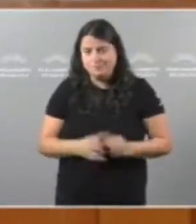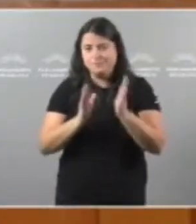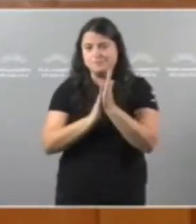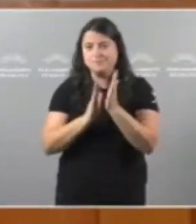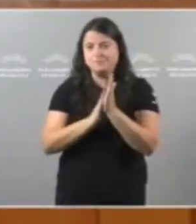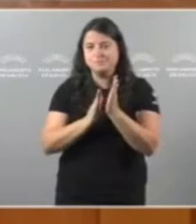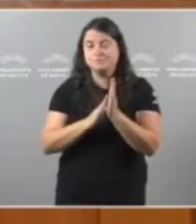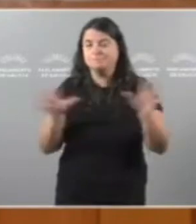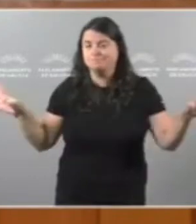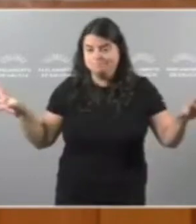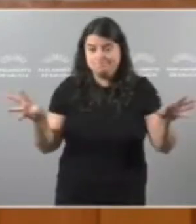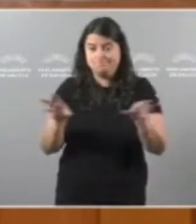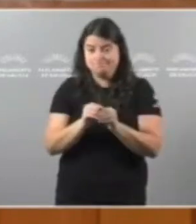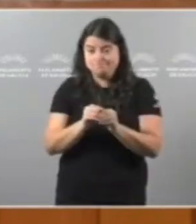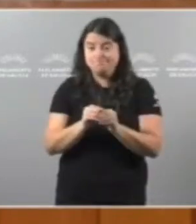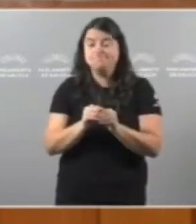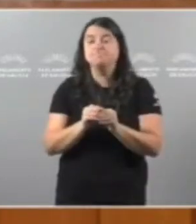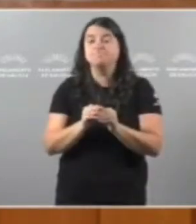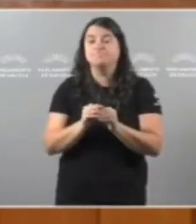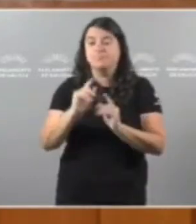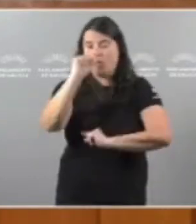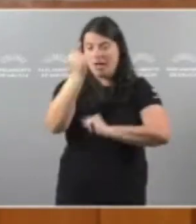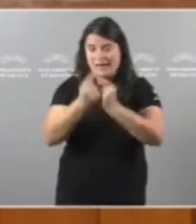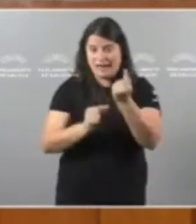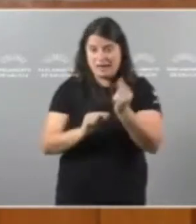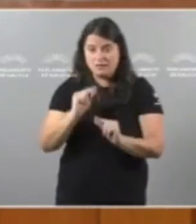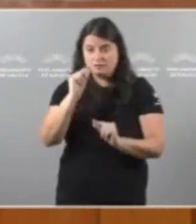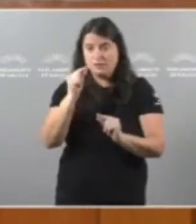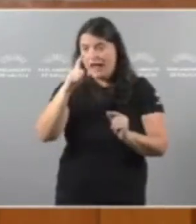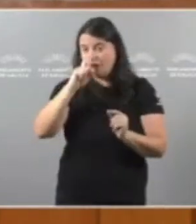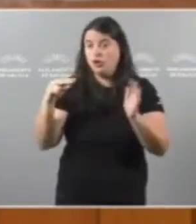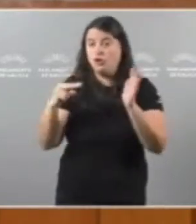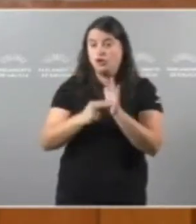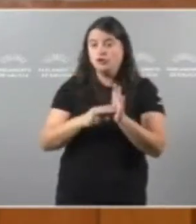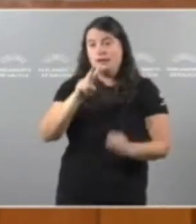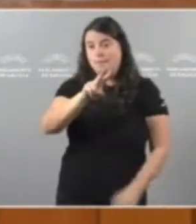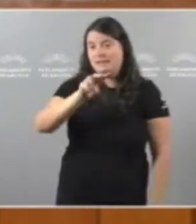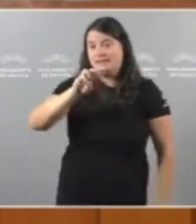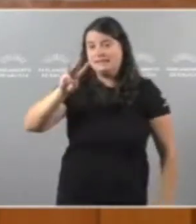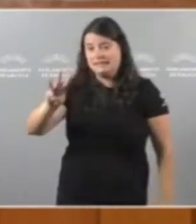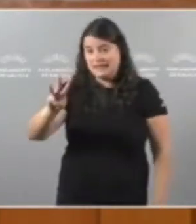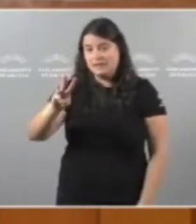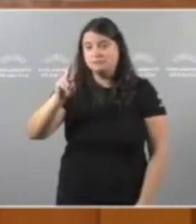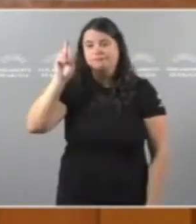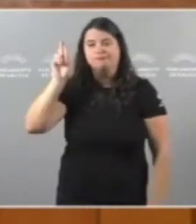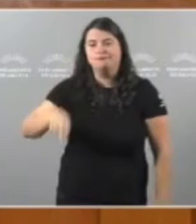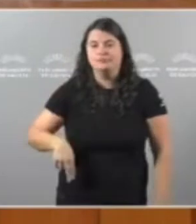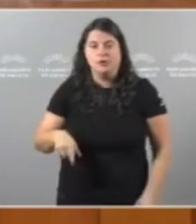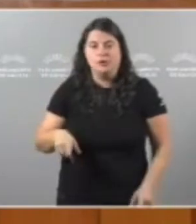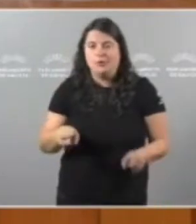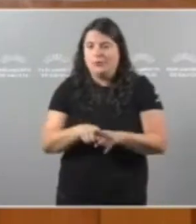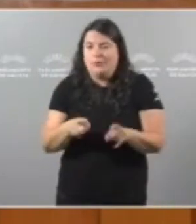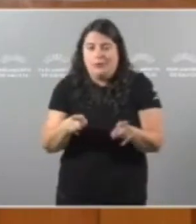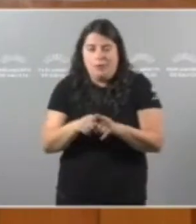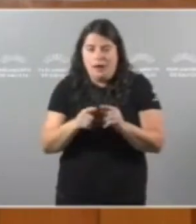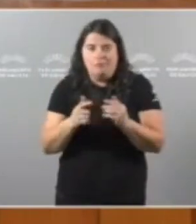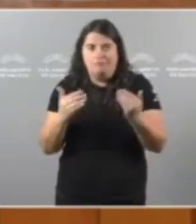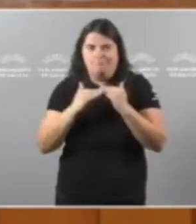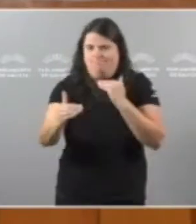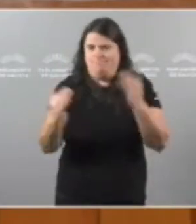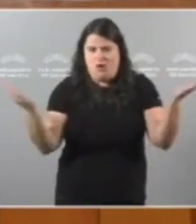definitiva, os orzamentos de 2023 son pura insolvencia Un